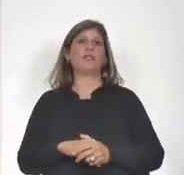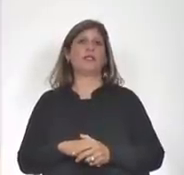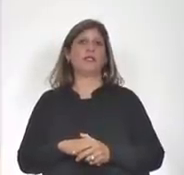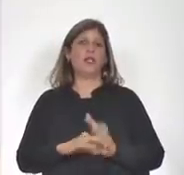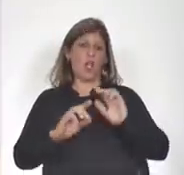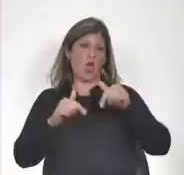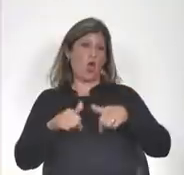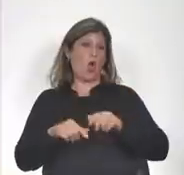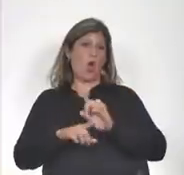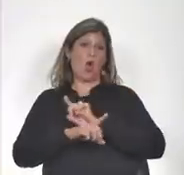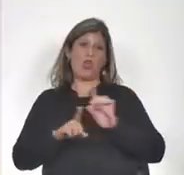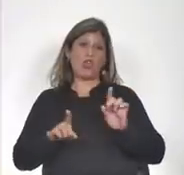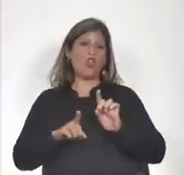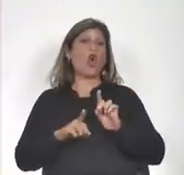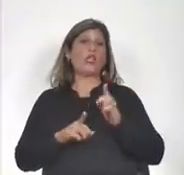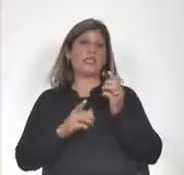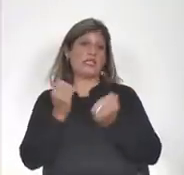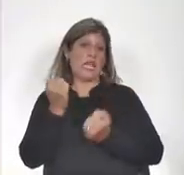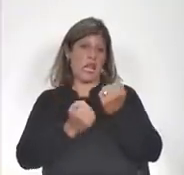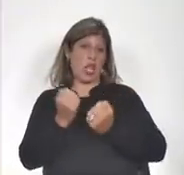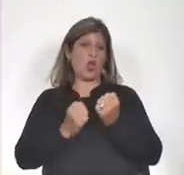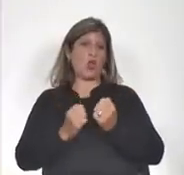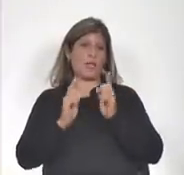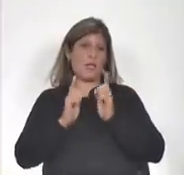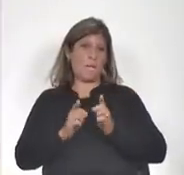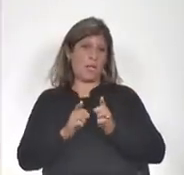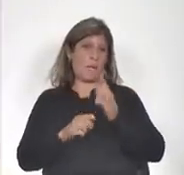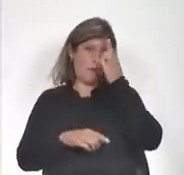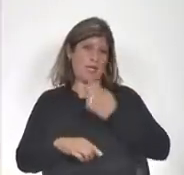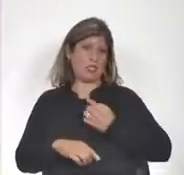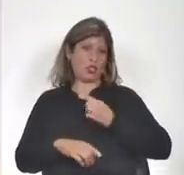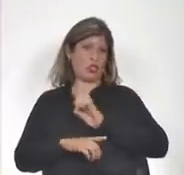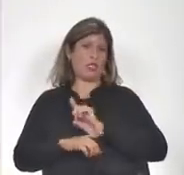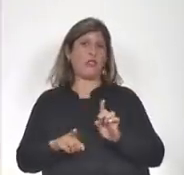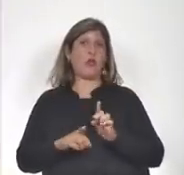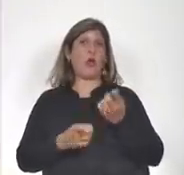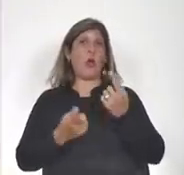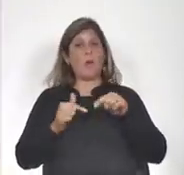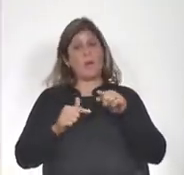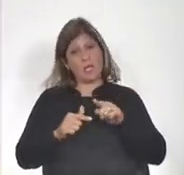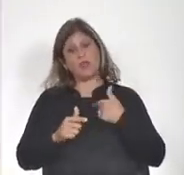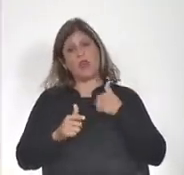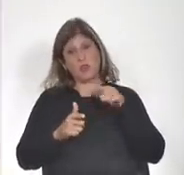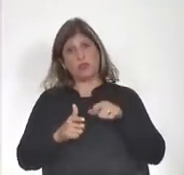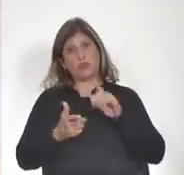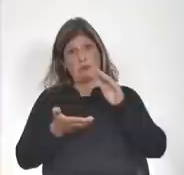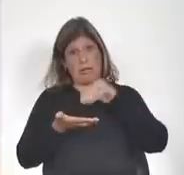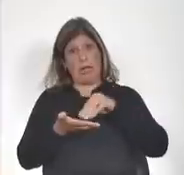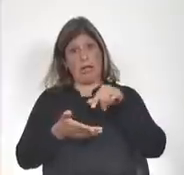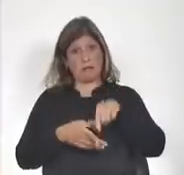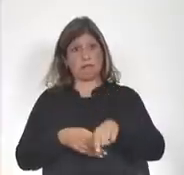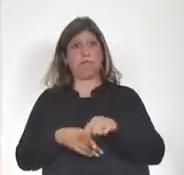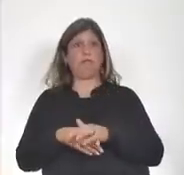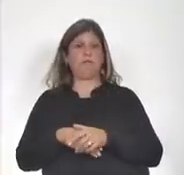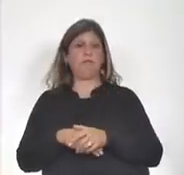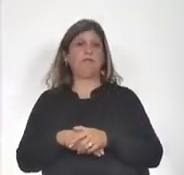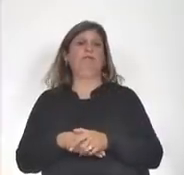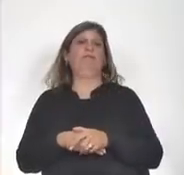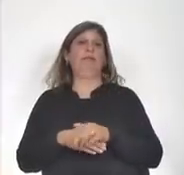Hoy no es el economista Isaac Alfie el interpelado, aunque está referido en el motivo de esta